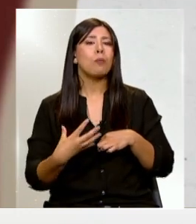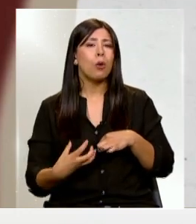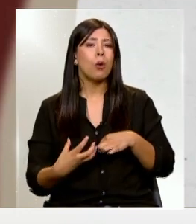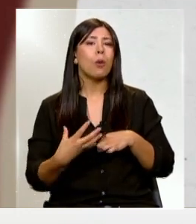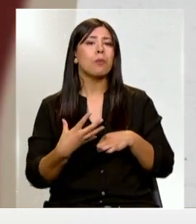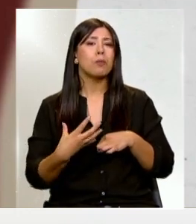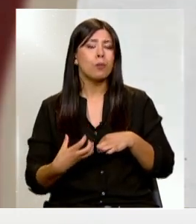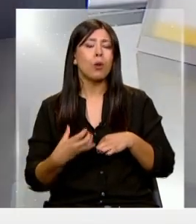celular.